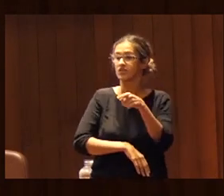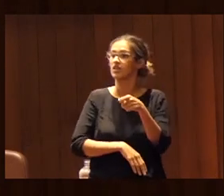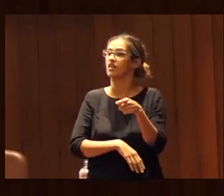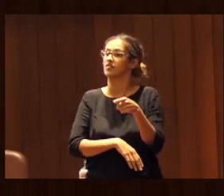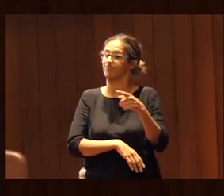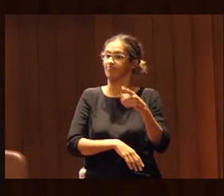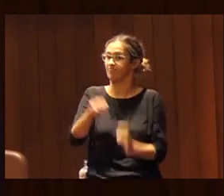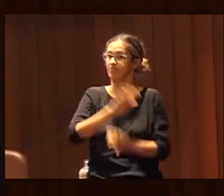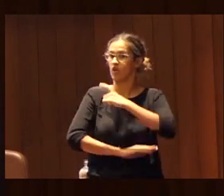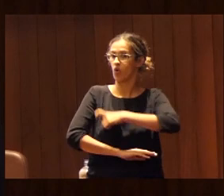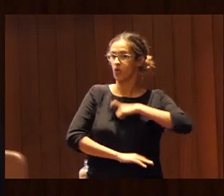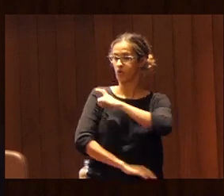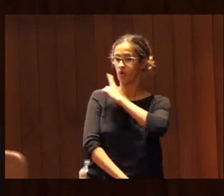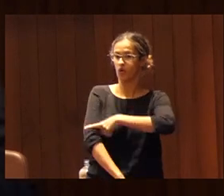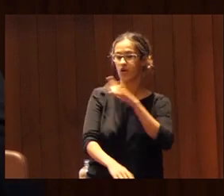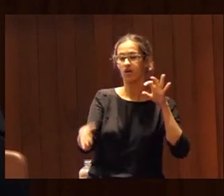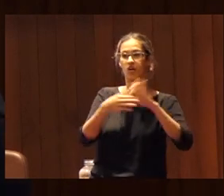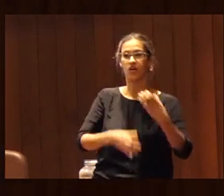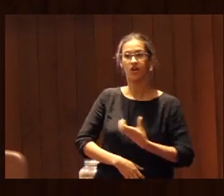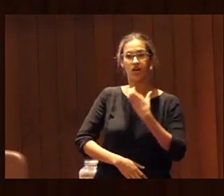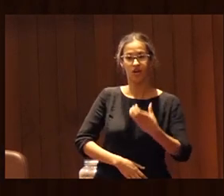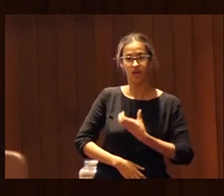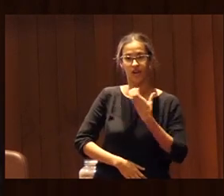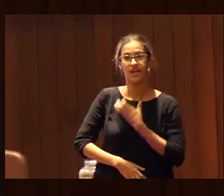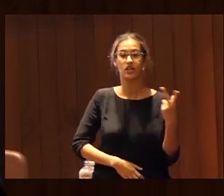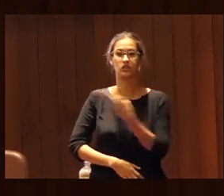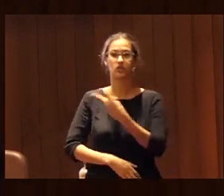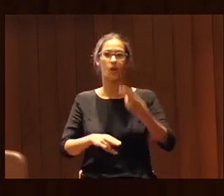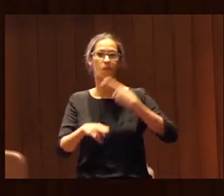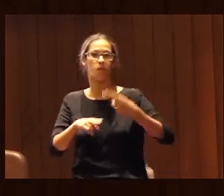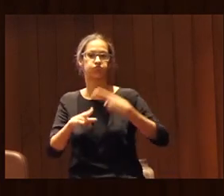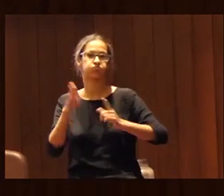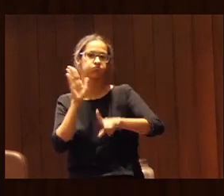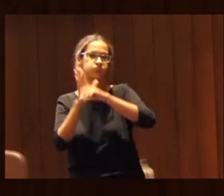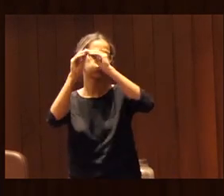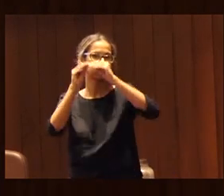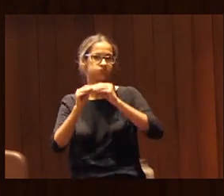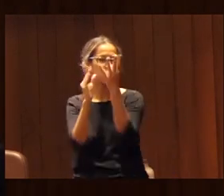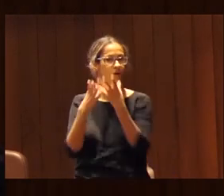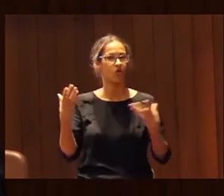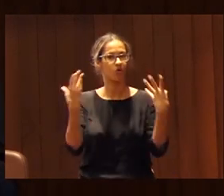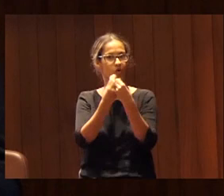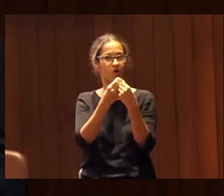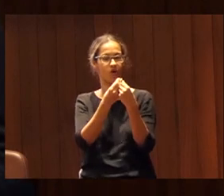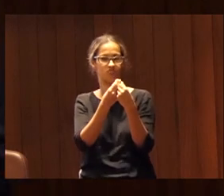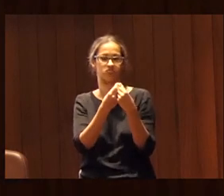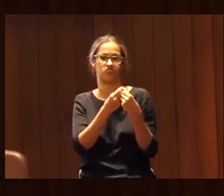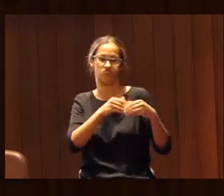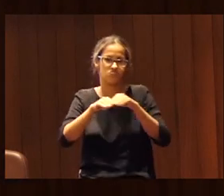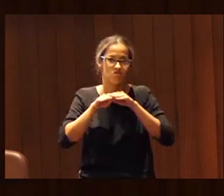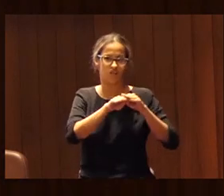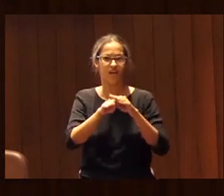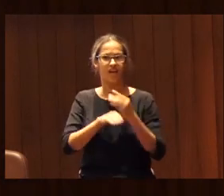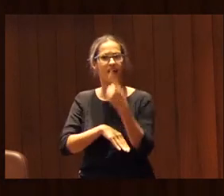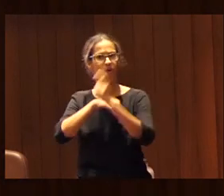comisión de deportes con el ayuntamiento y han ido construyendo la política de forma conjunta no es la única estrategia existen otras pero les